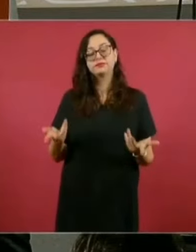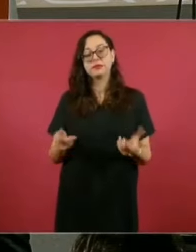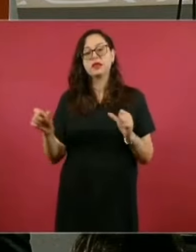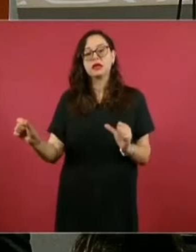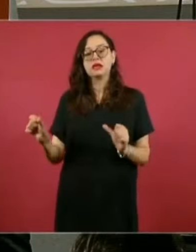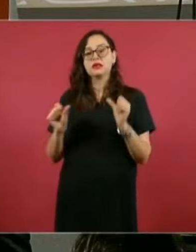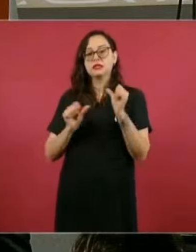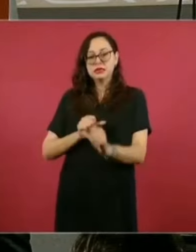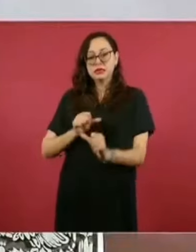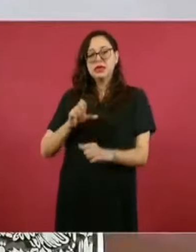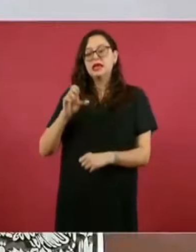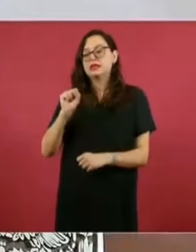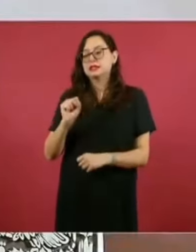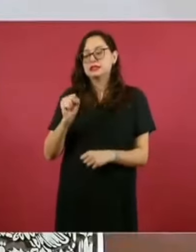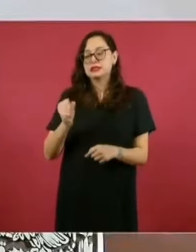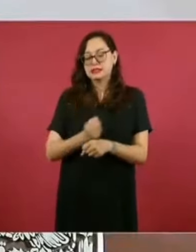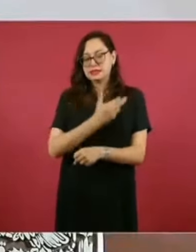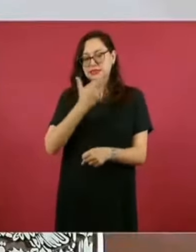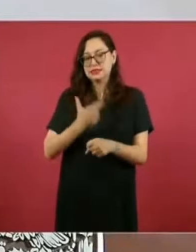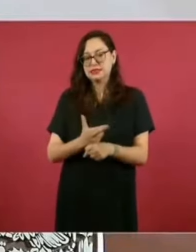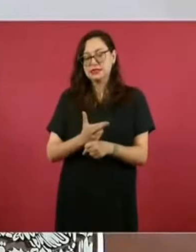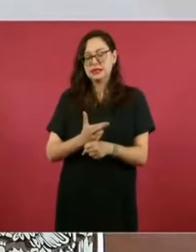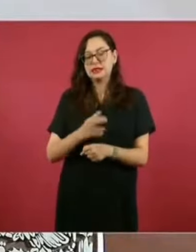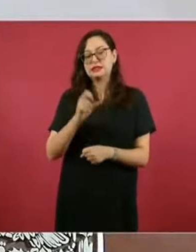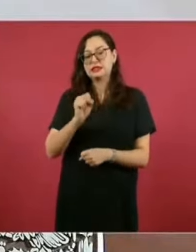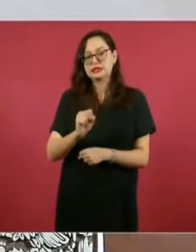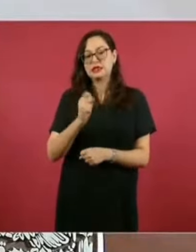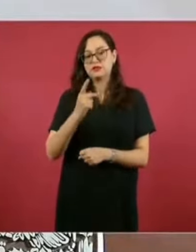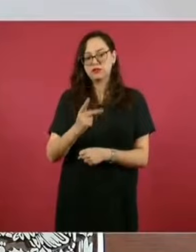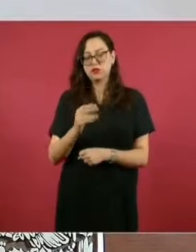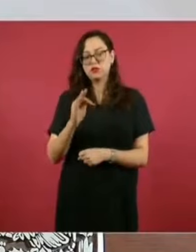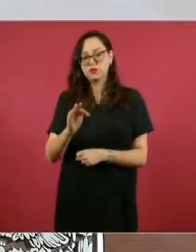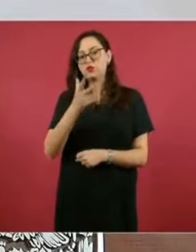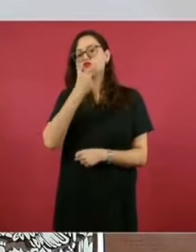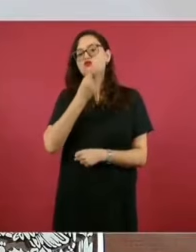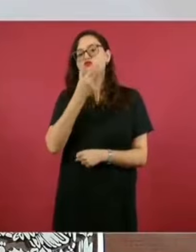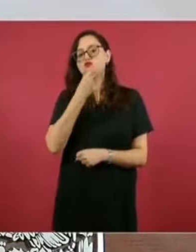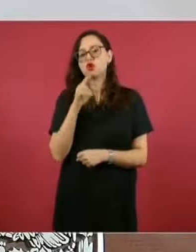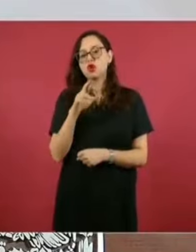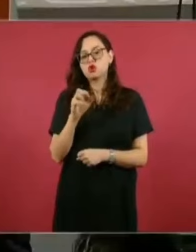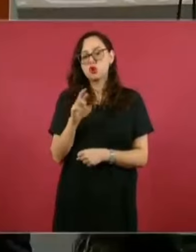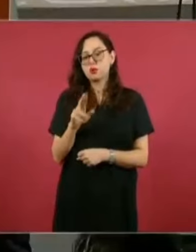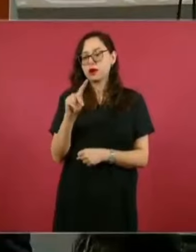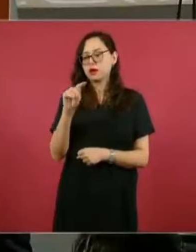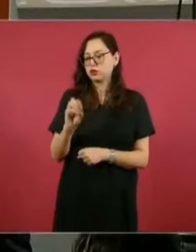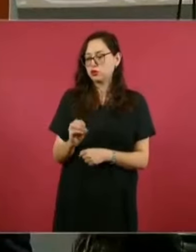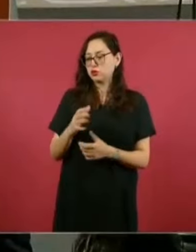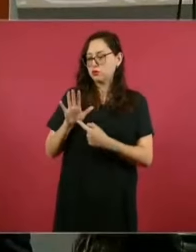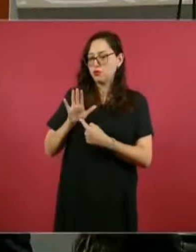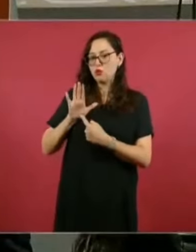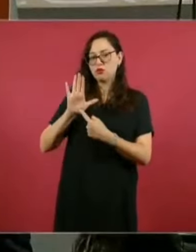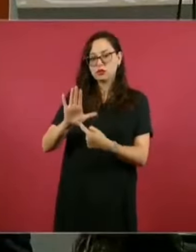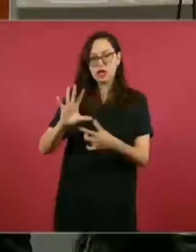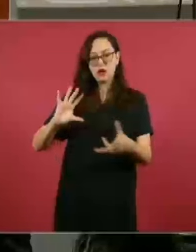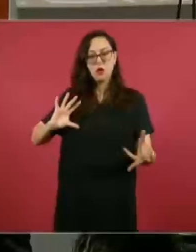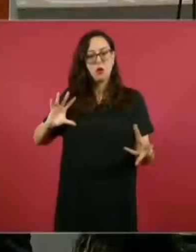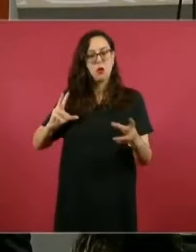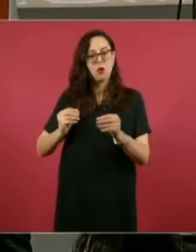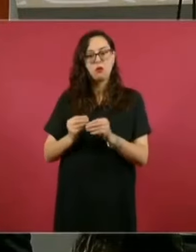quien nos va a dar cuenta de todo este trabajo realizado durante los últimos años para poder